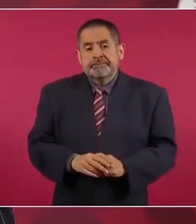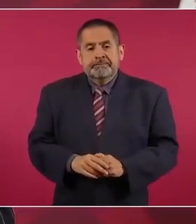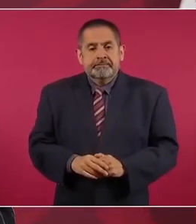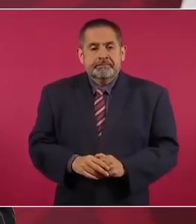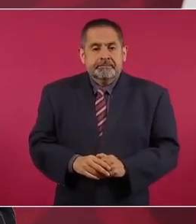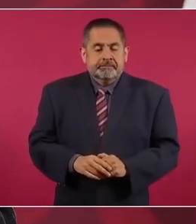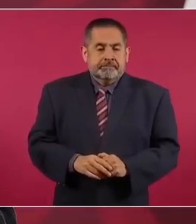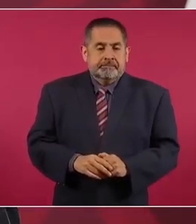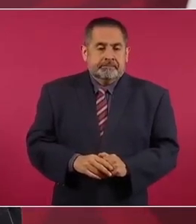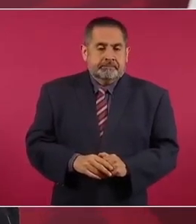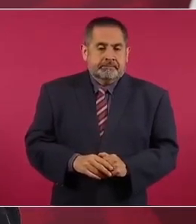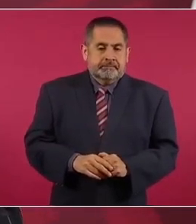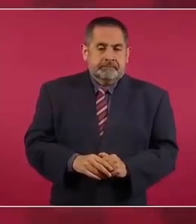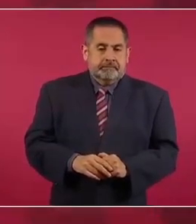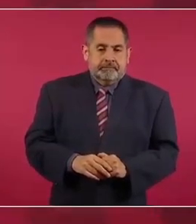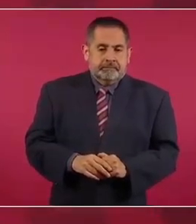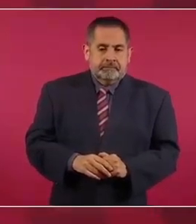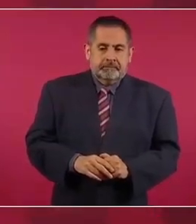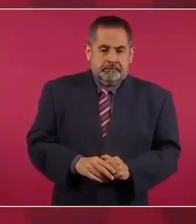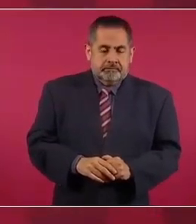no tengo